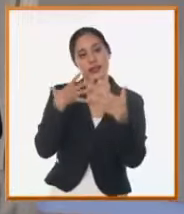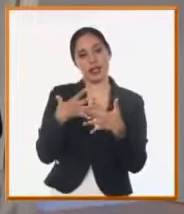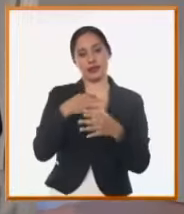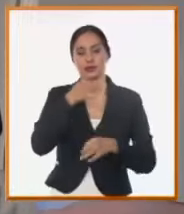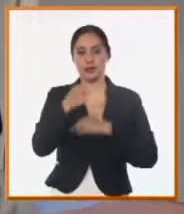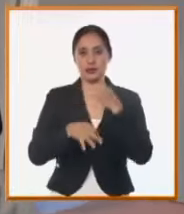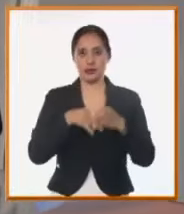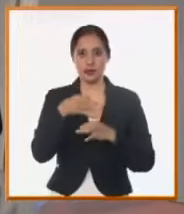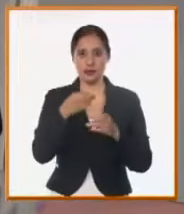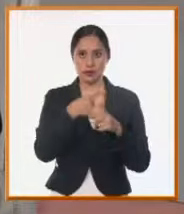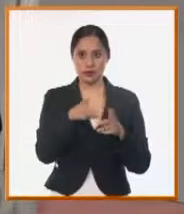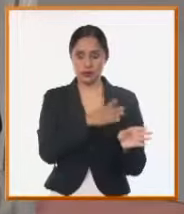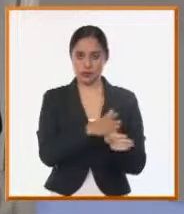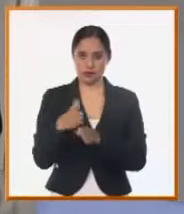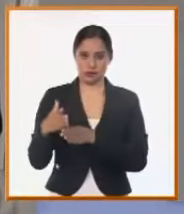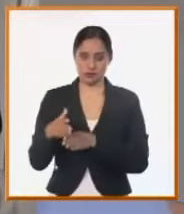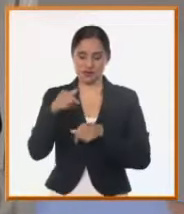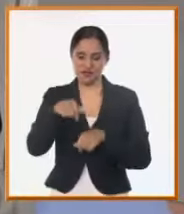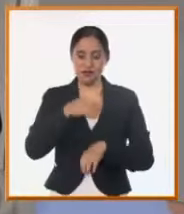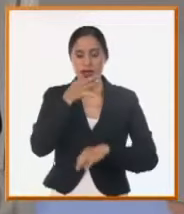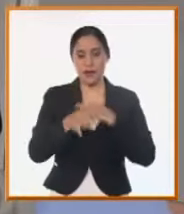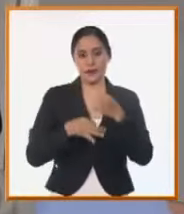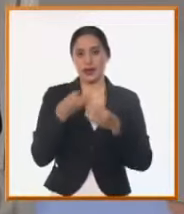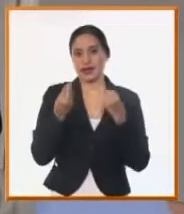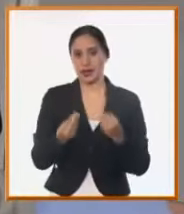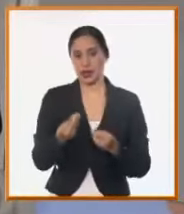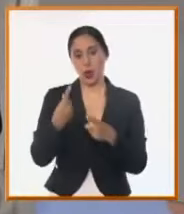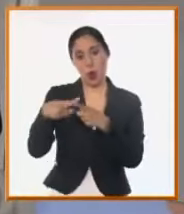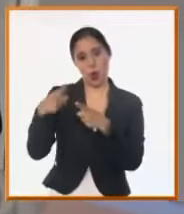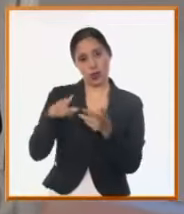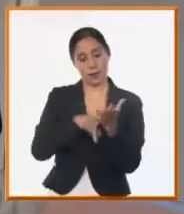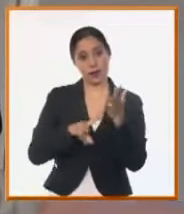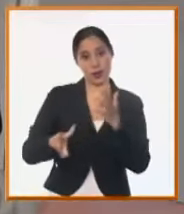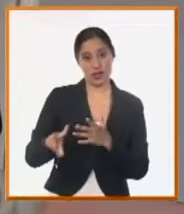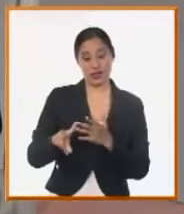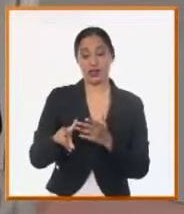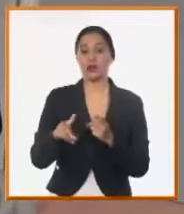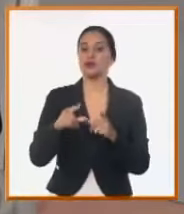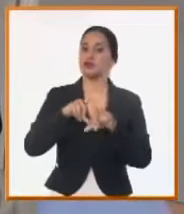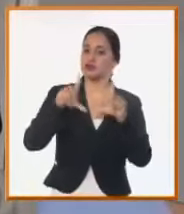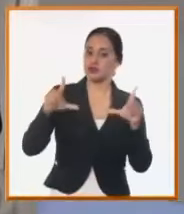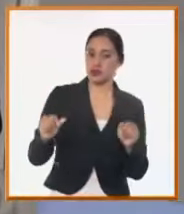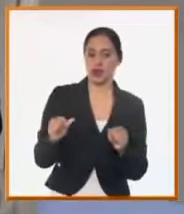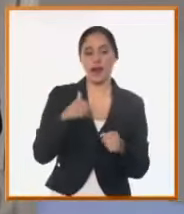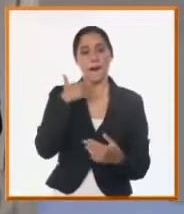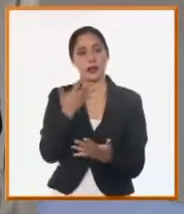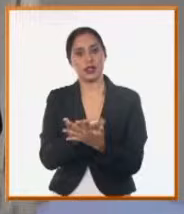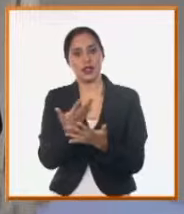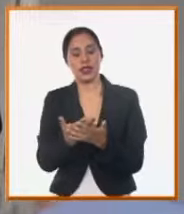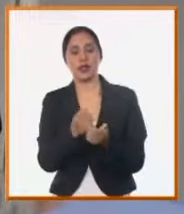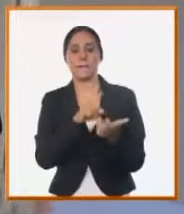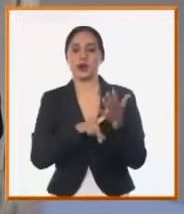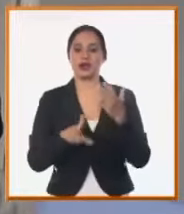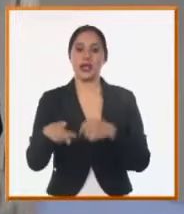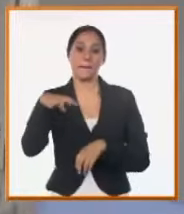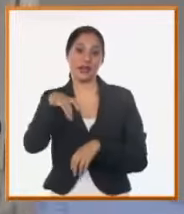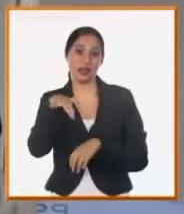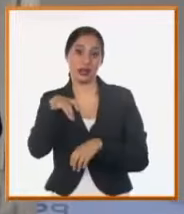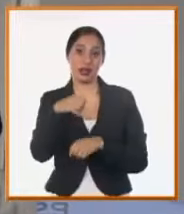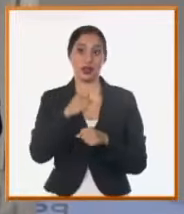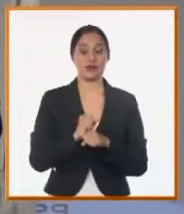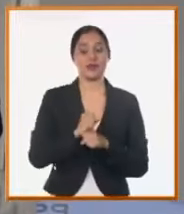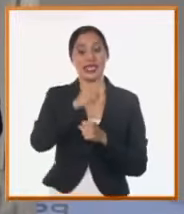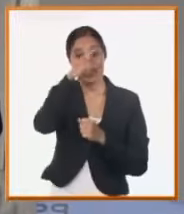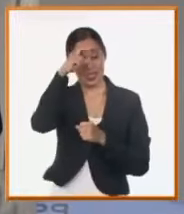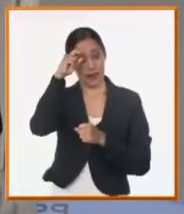puntual de La Habana. Yo quise referirme a las demás provincias donde predominó los planteamientos. El caso de Pinar de Río, Santispíritu, Granma